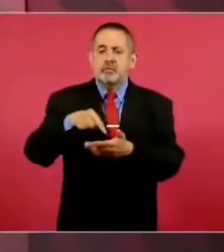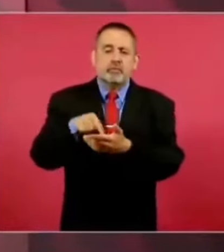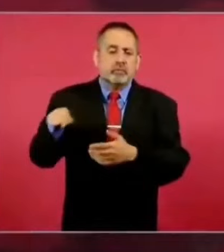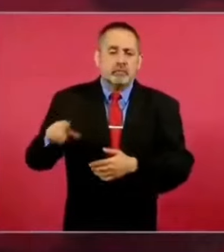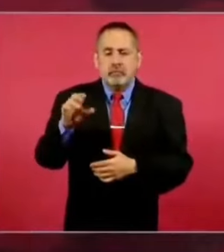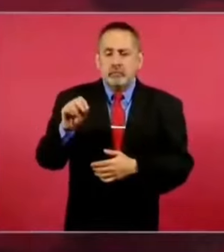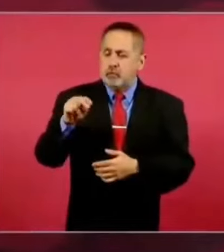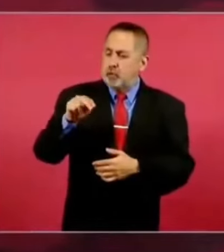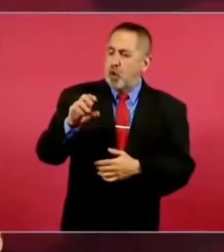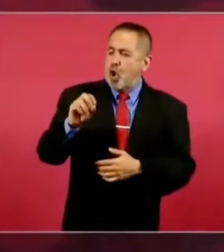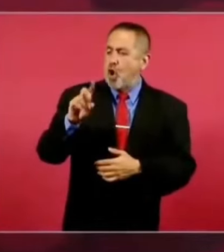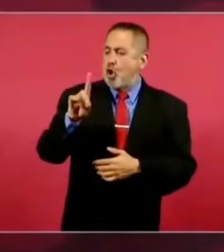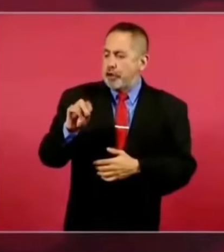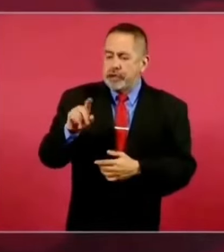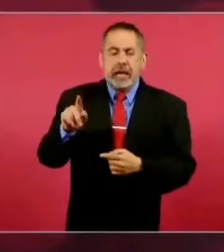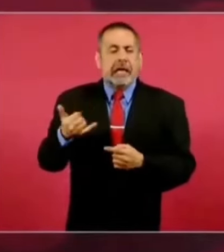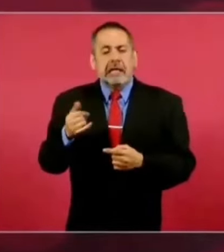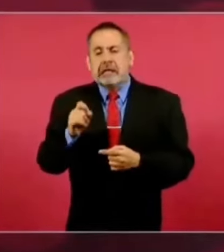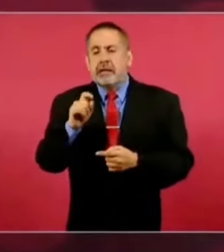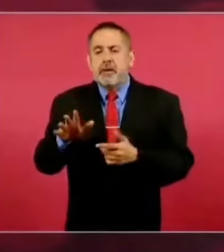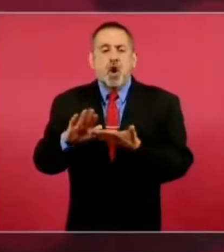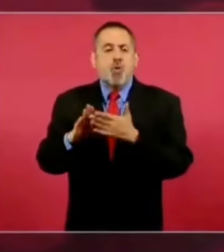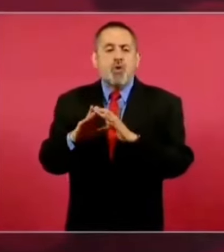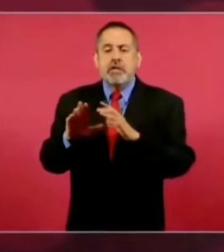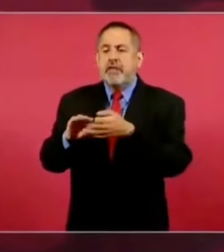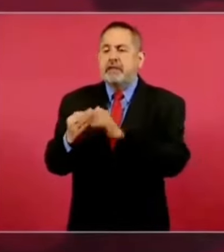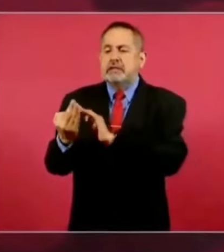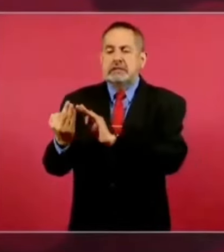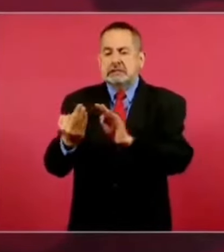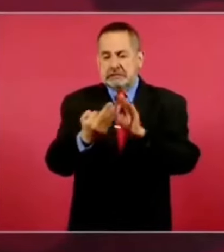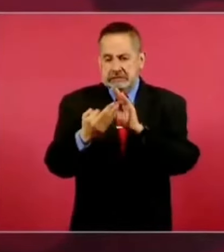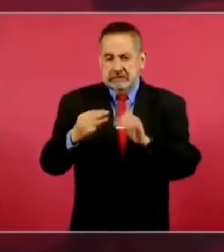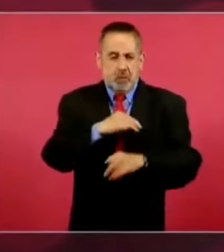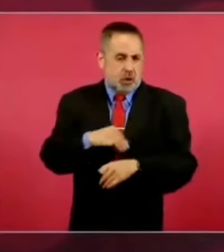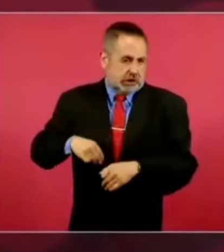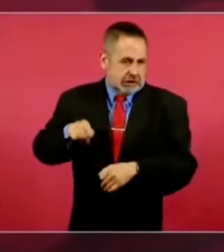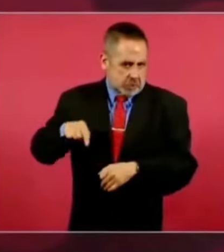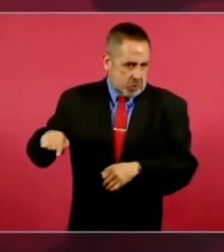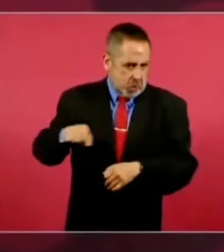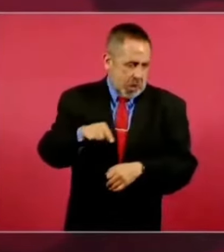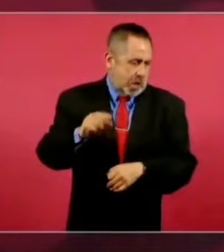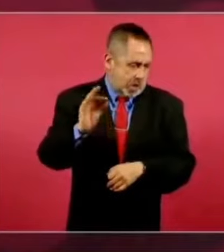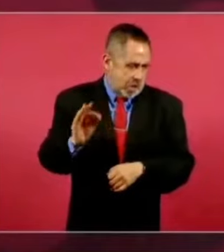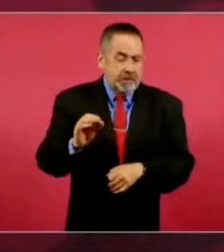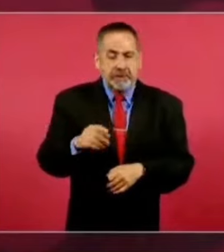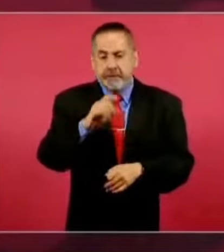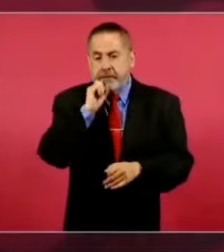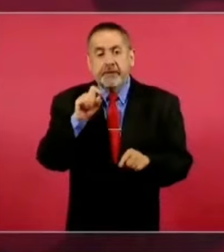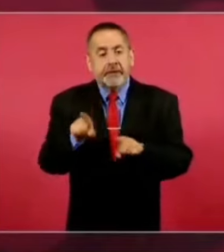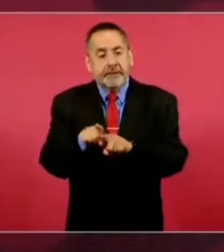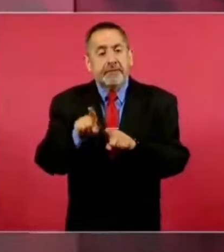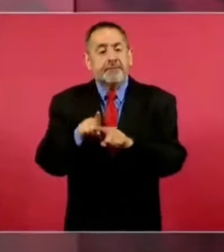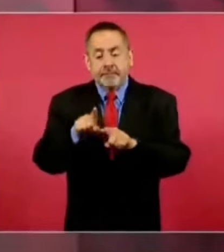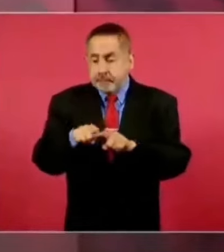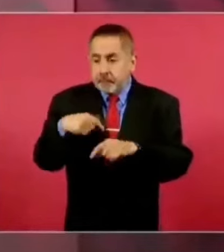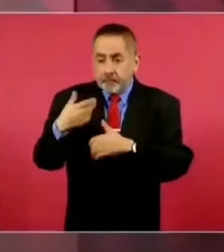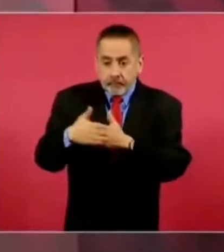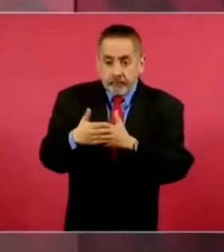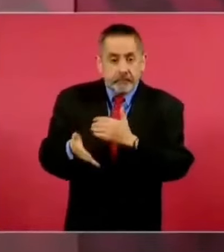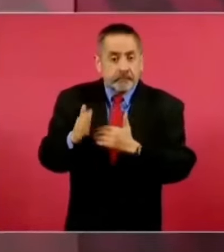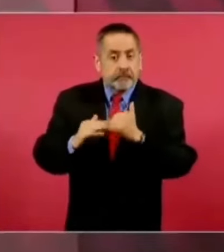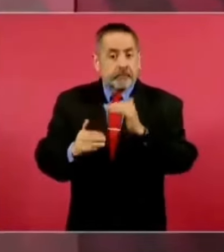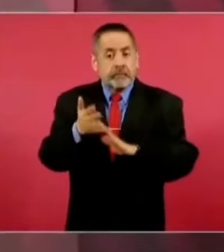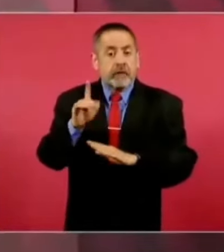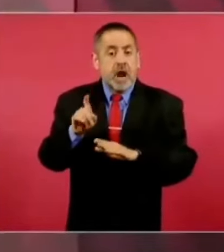en comunidades de ese municipio. Y además, ahí también se está construyendo un sistema